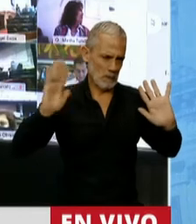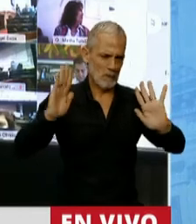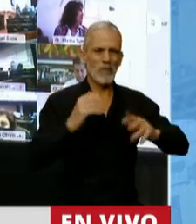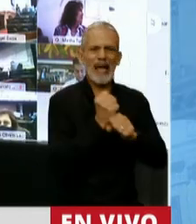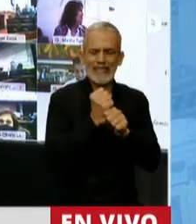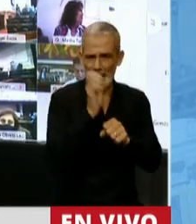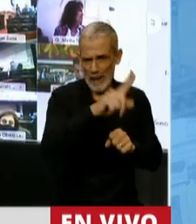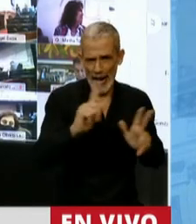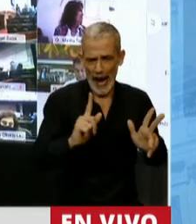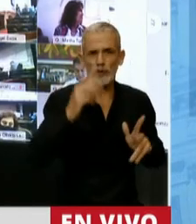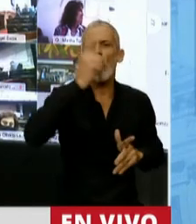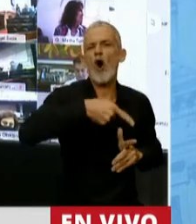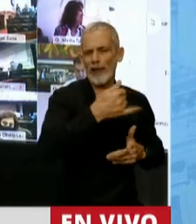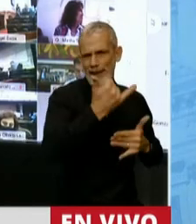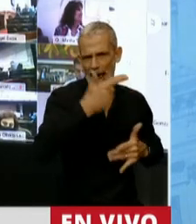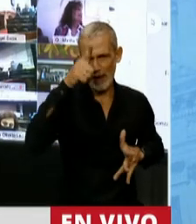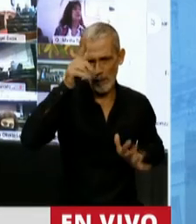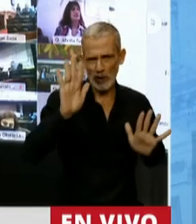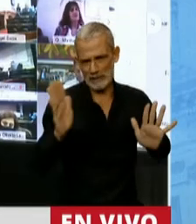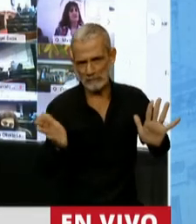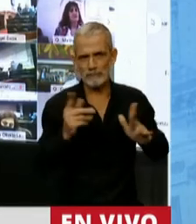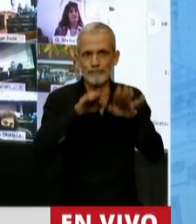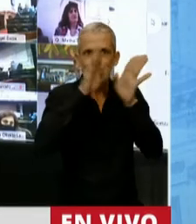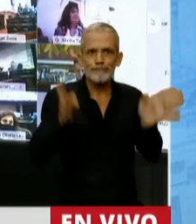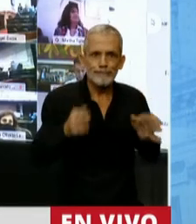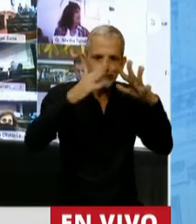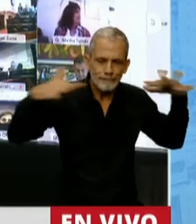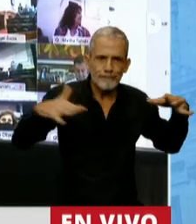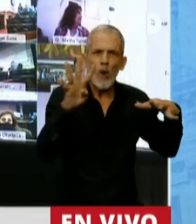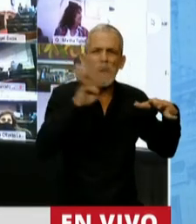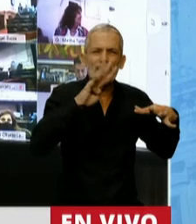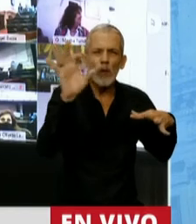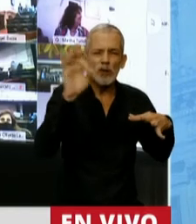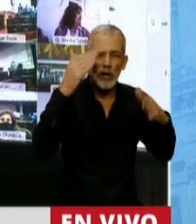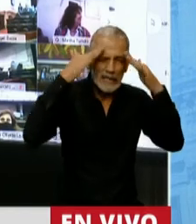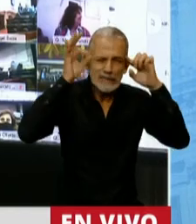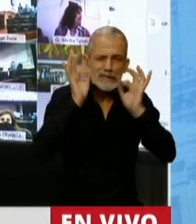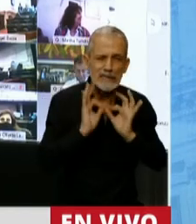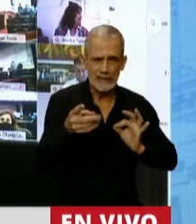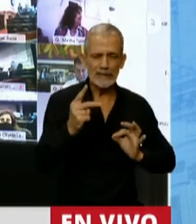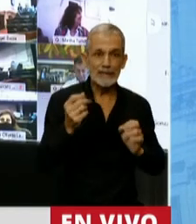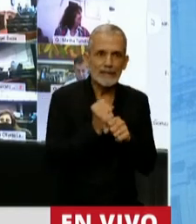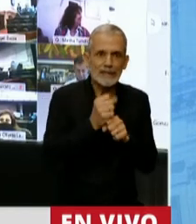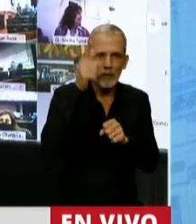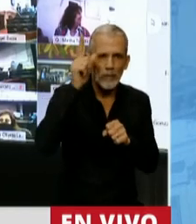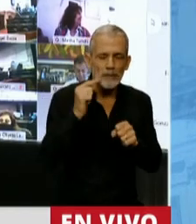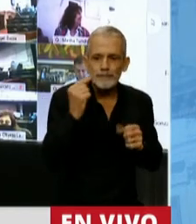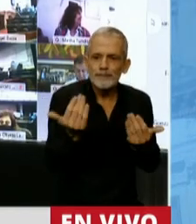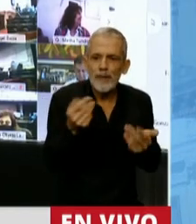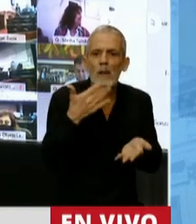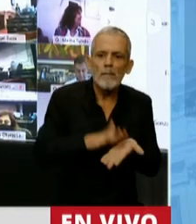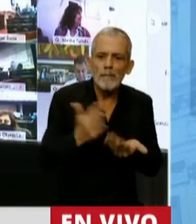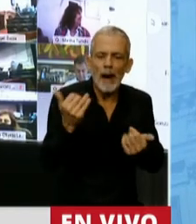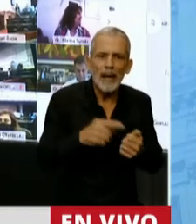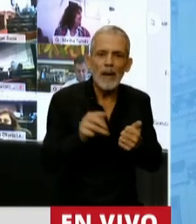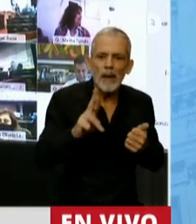seguridad que está cumpliendo una función, con un gasebo bajo 44 grados de temperatura, pidiendo